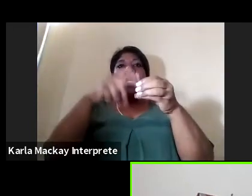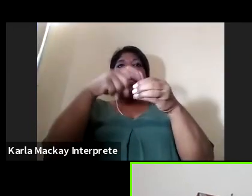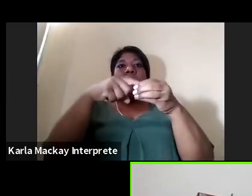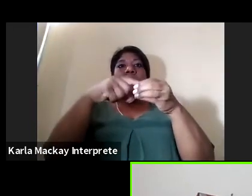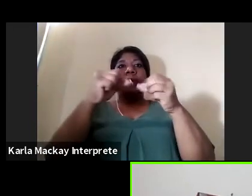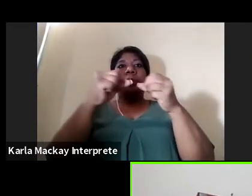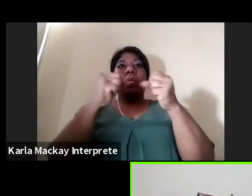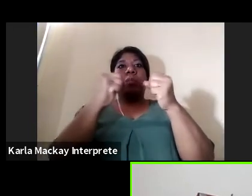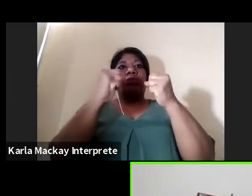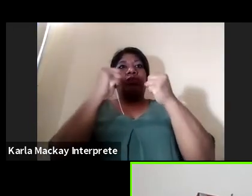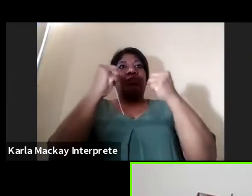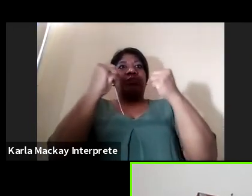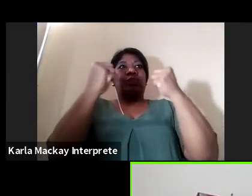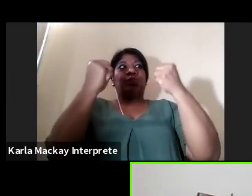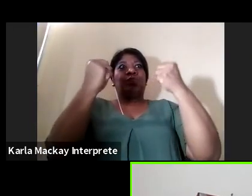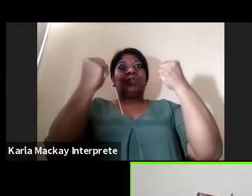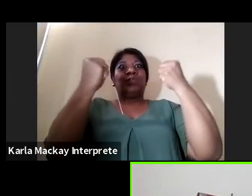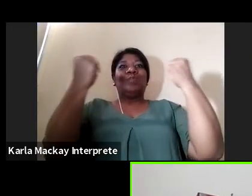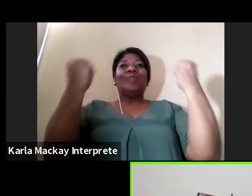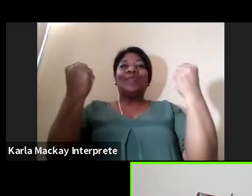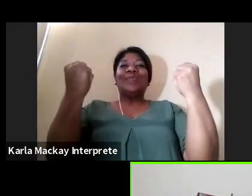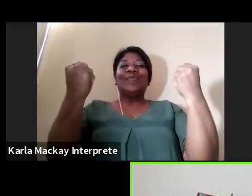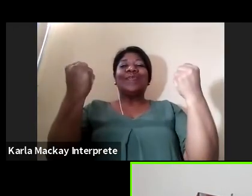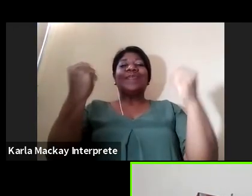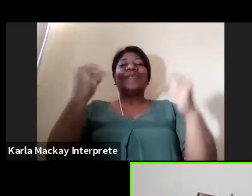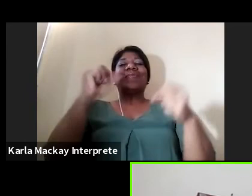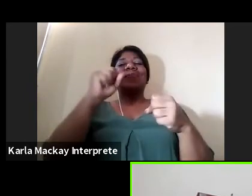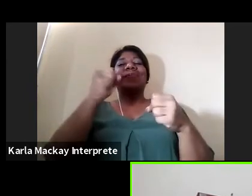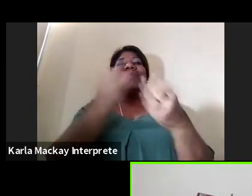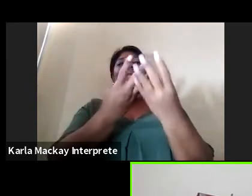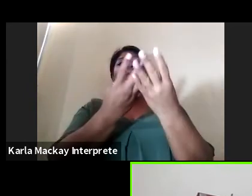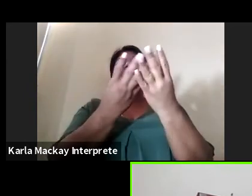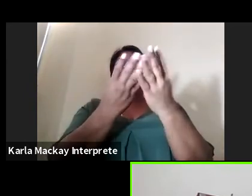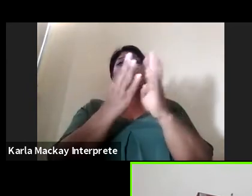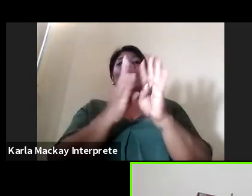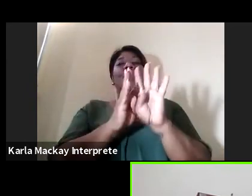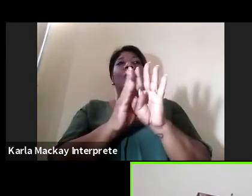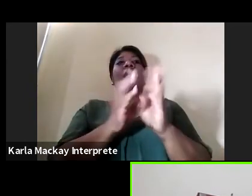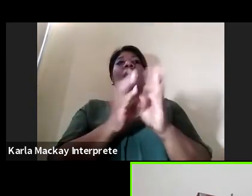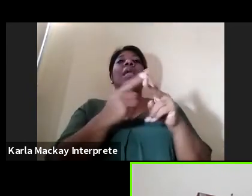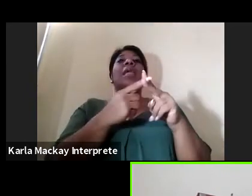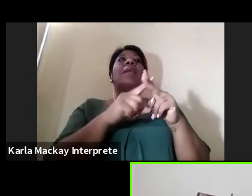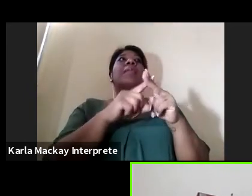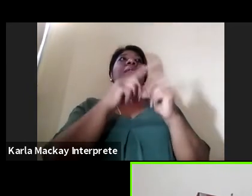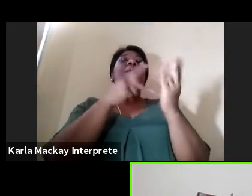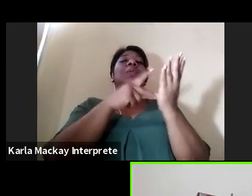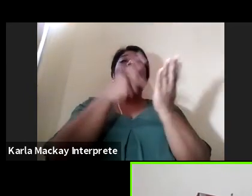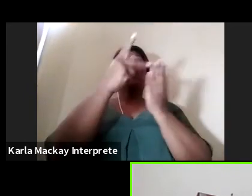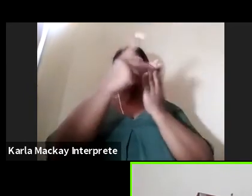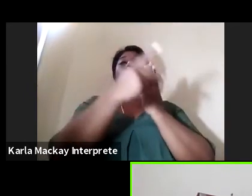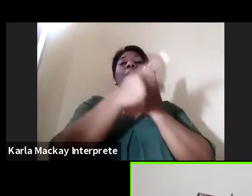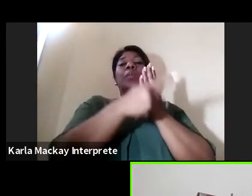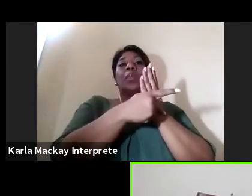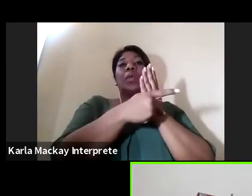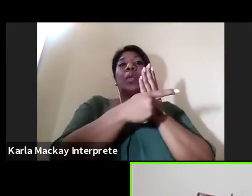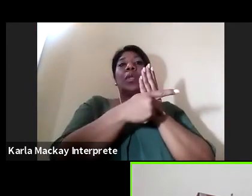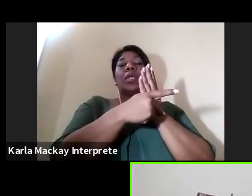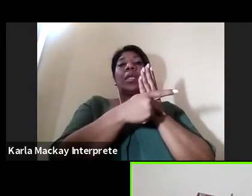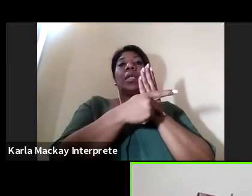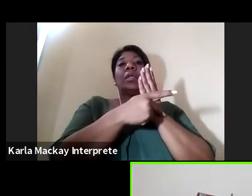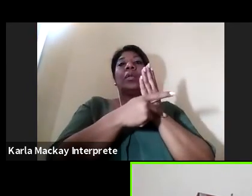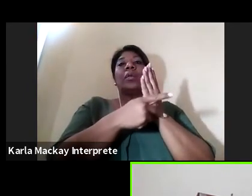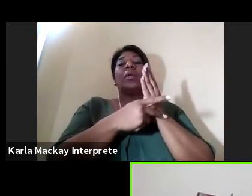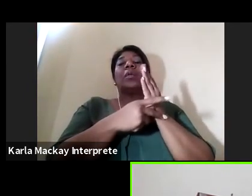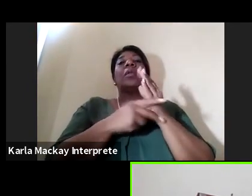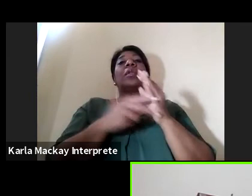como parte de una red que empezó con un proyecto de de la Unión Europea y que